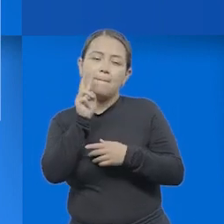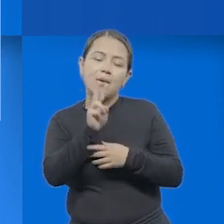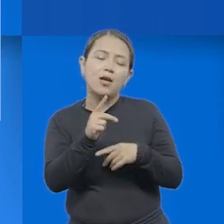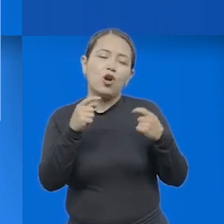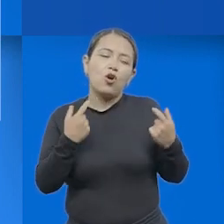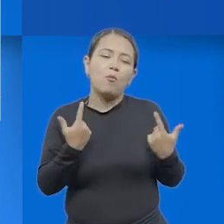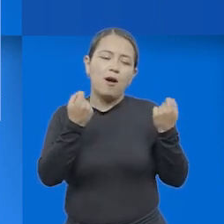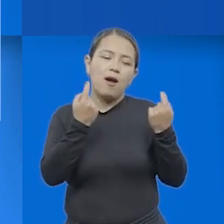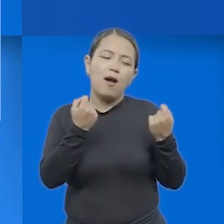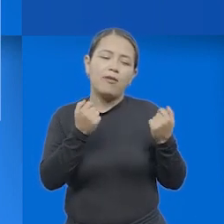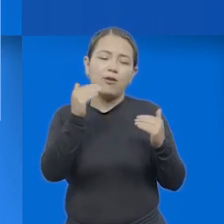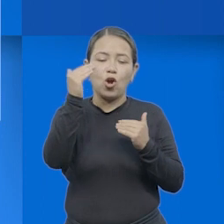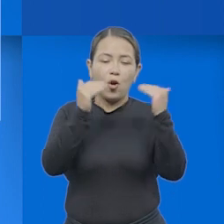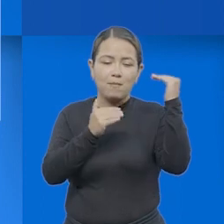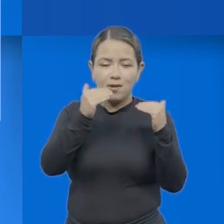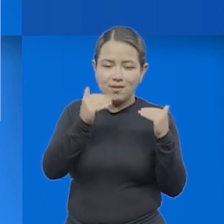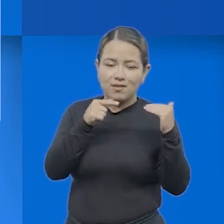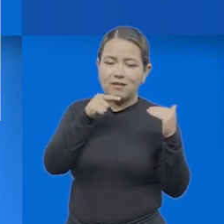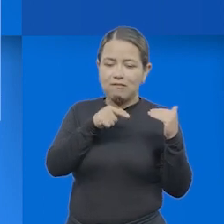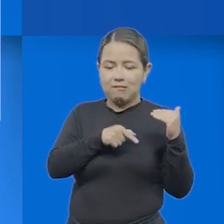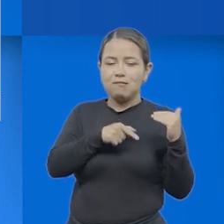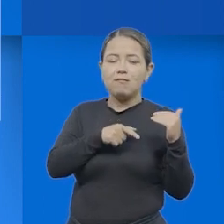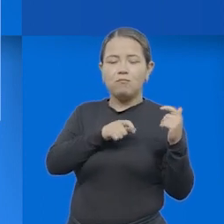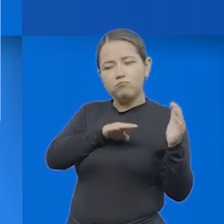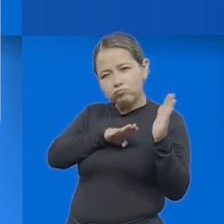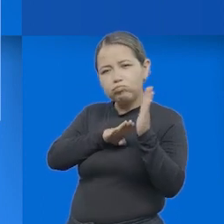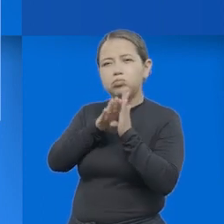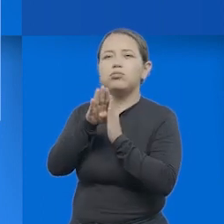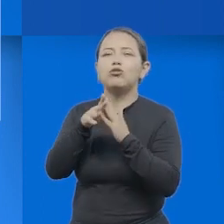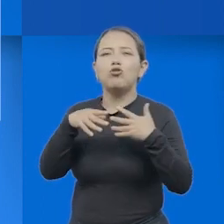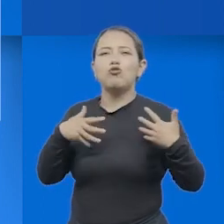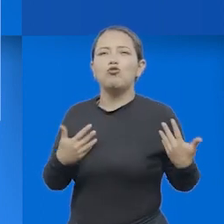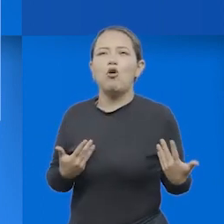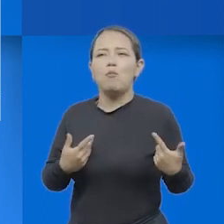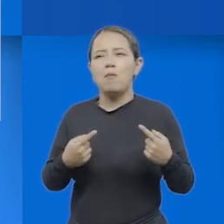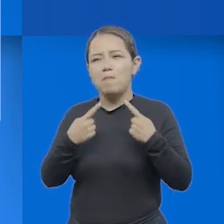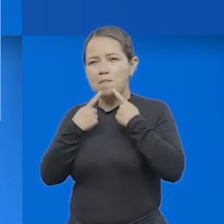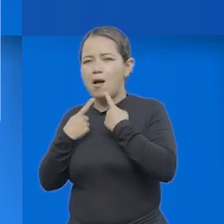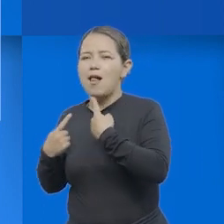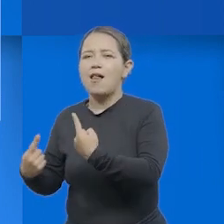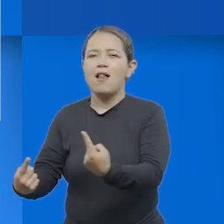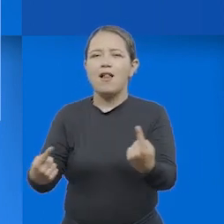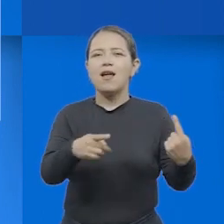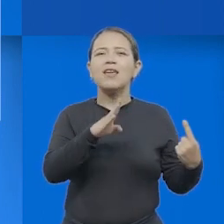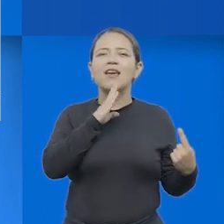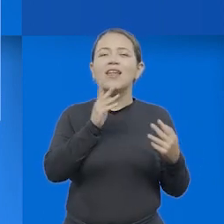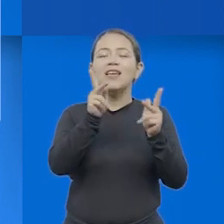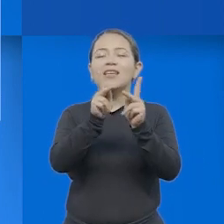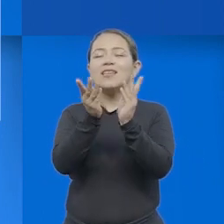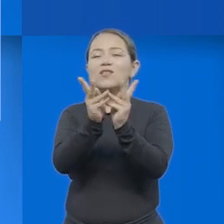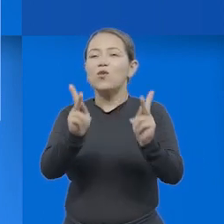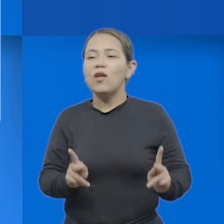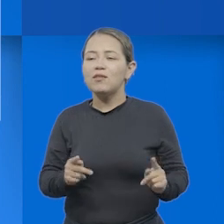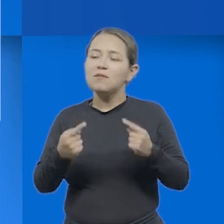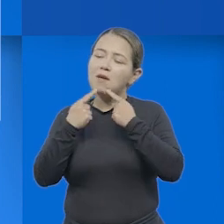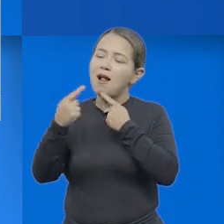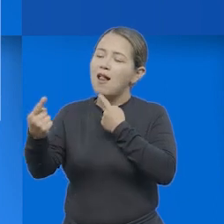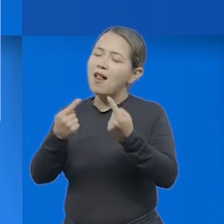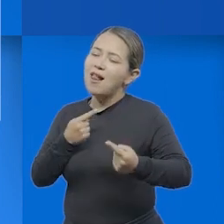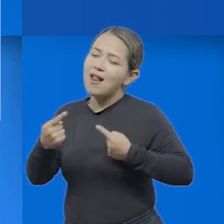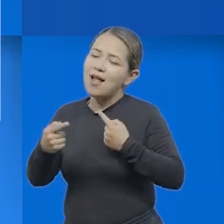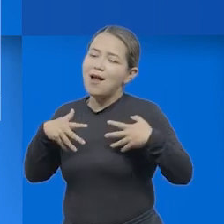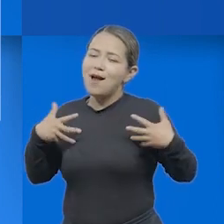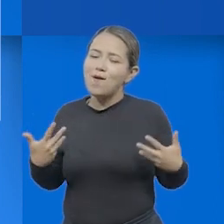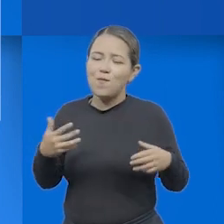comprender que el factor de competencia se busca desarrollar, conversar con los estudiantes sobre el tema de